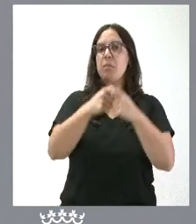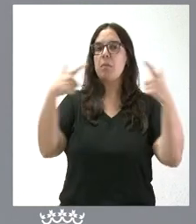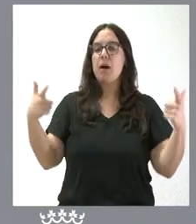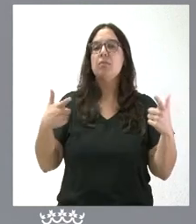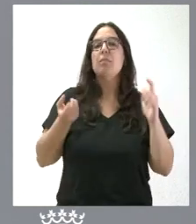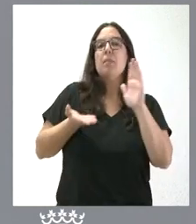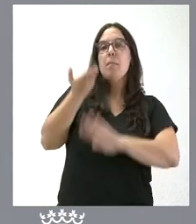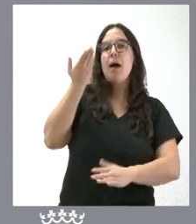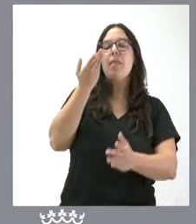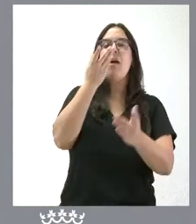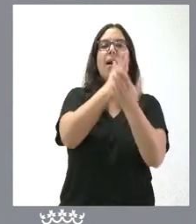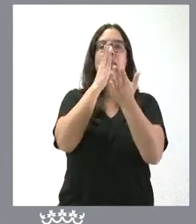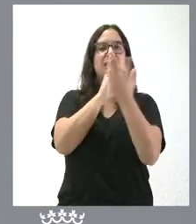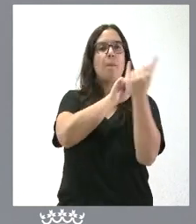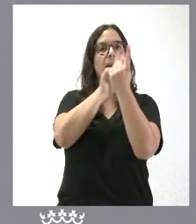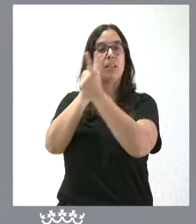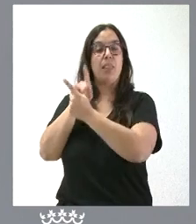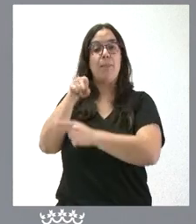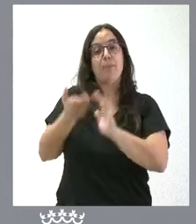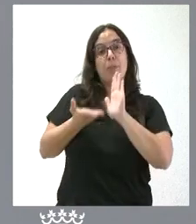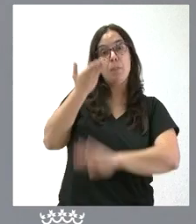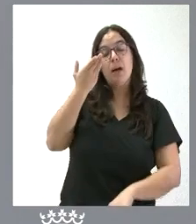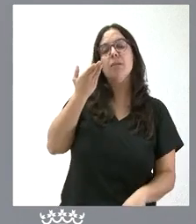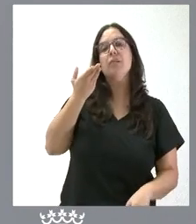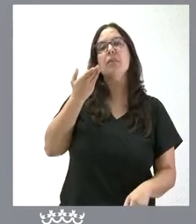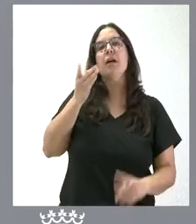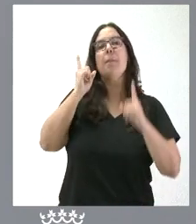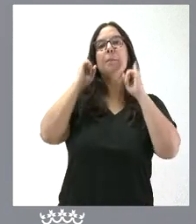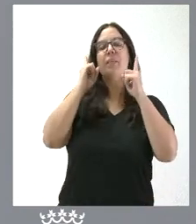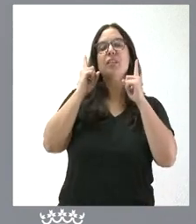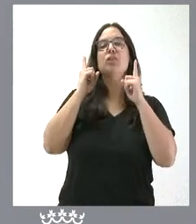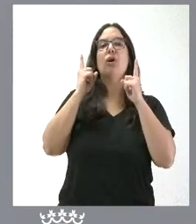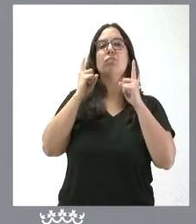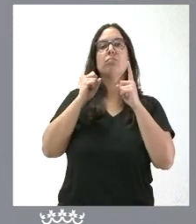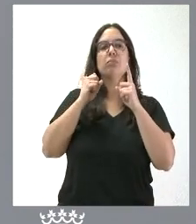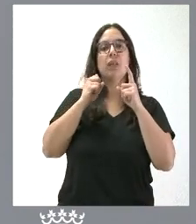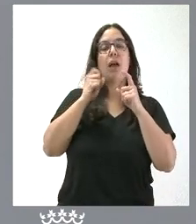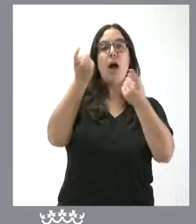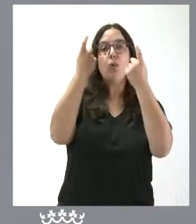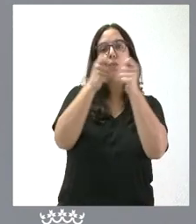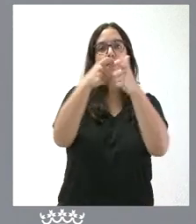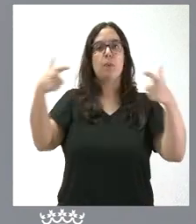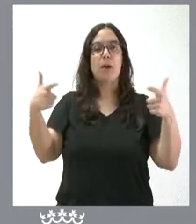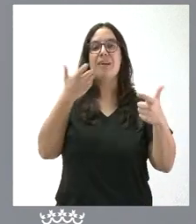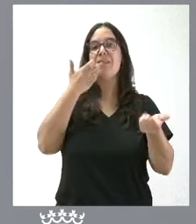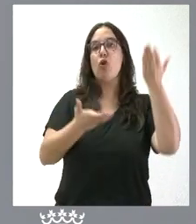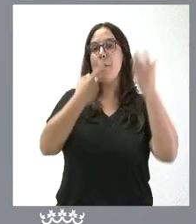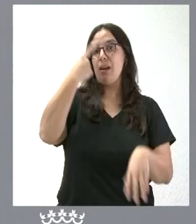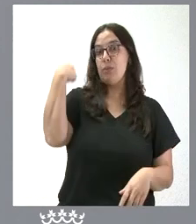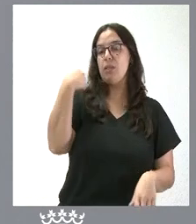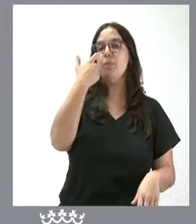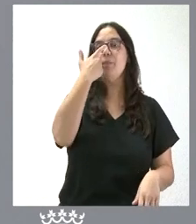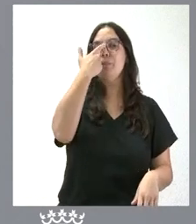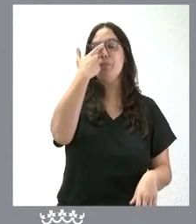de las clases presenciales. Este aumento en el coste se debe a la previsión de crecimiento del número de alumnos matriculados respecto de los del año anterior,